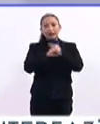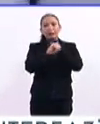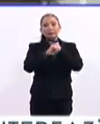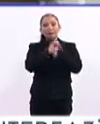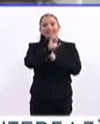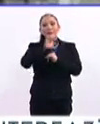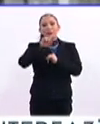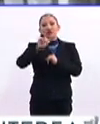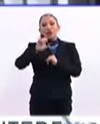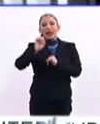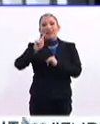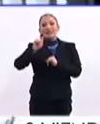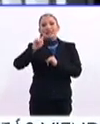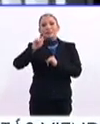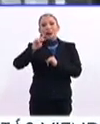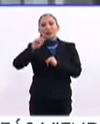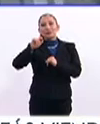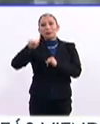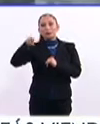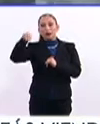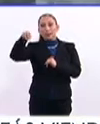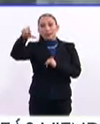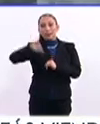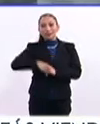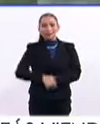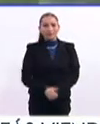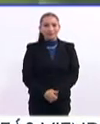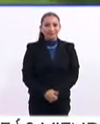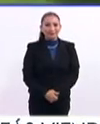página cep.entransparencia.mx.